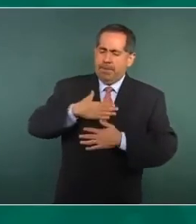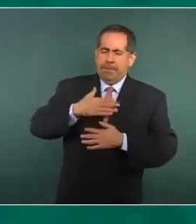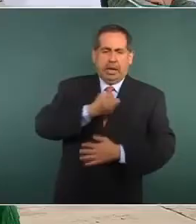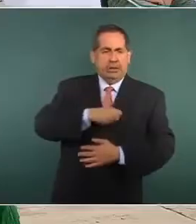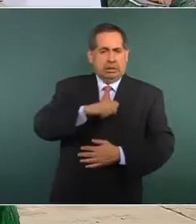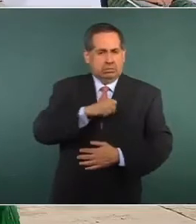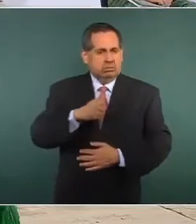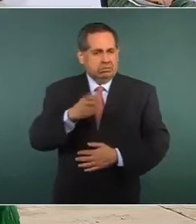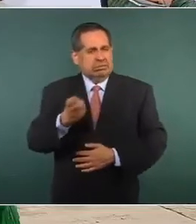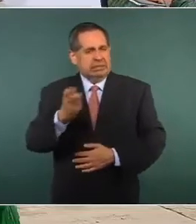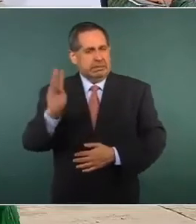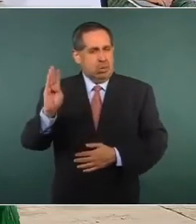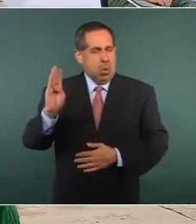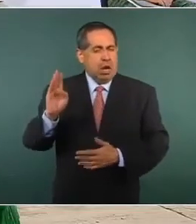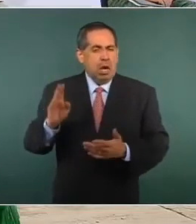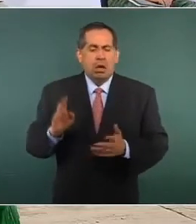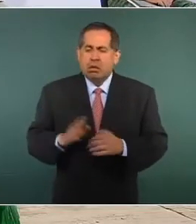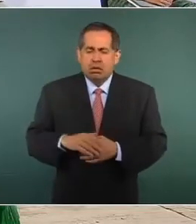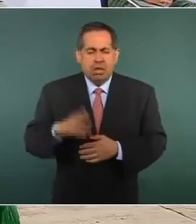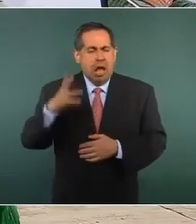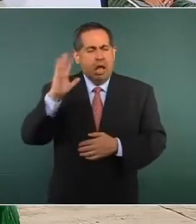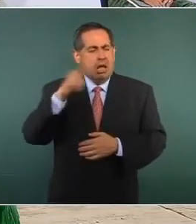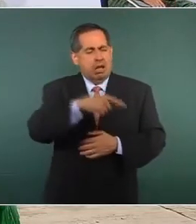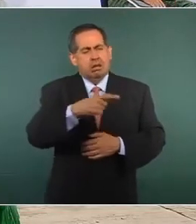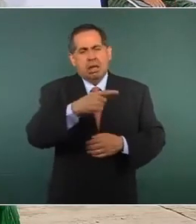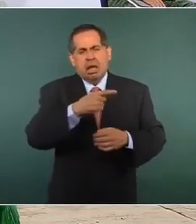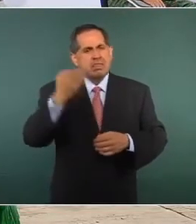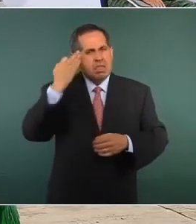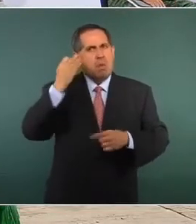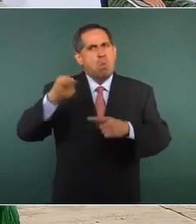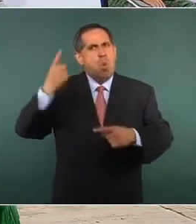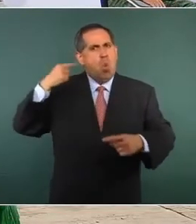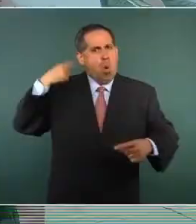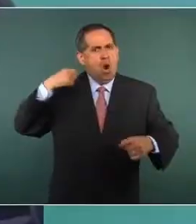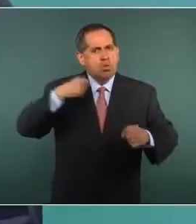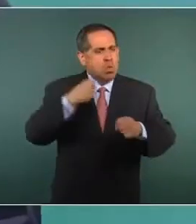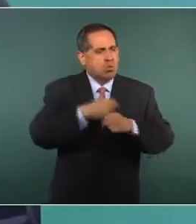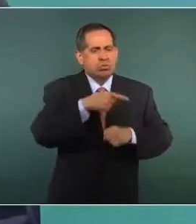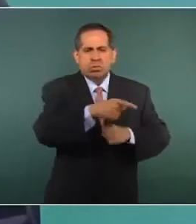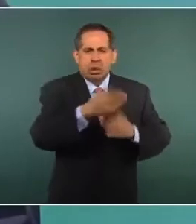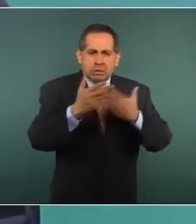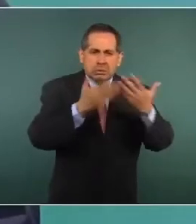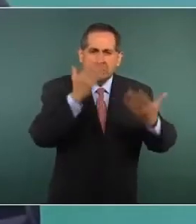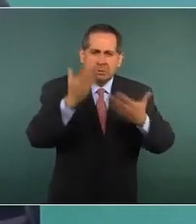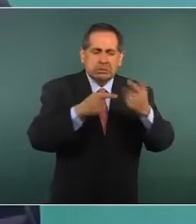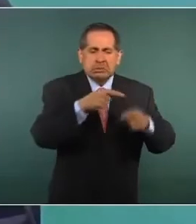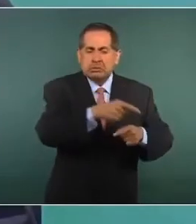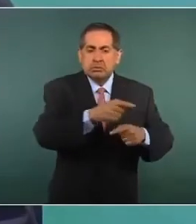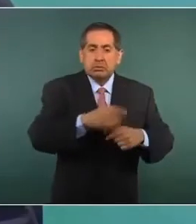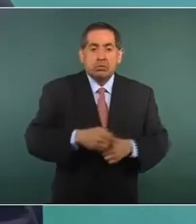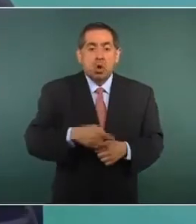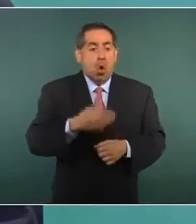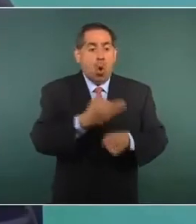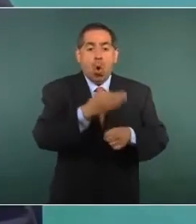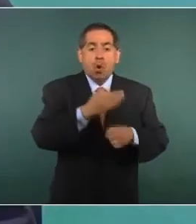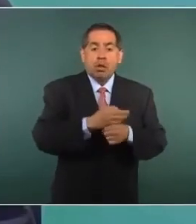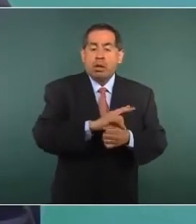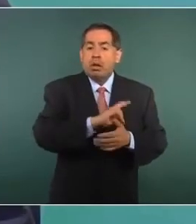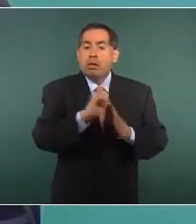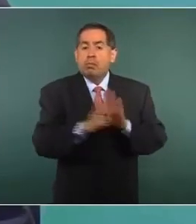marihuana, ya lleva tiempo ahí, incluso están emplazados